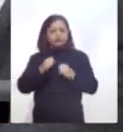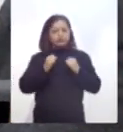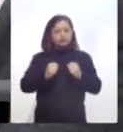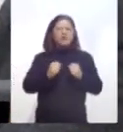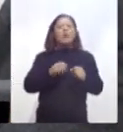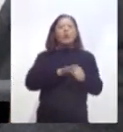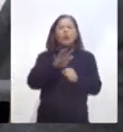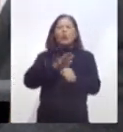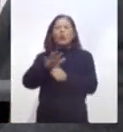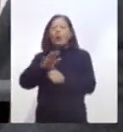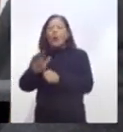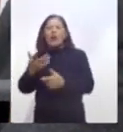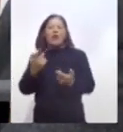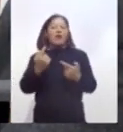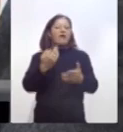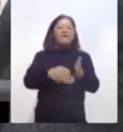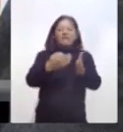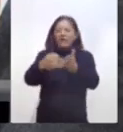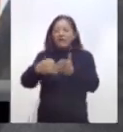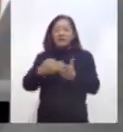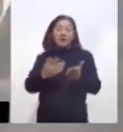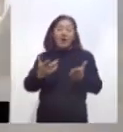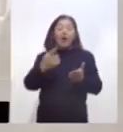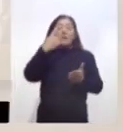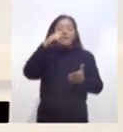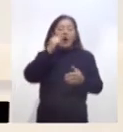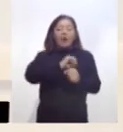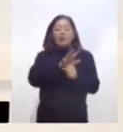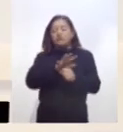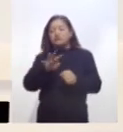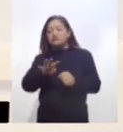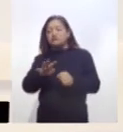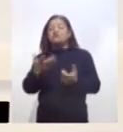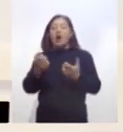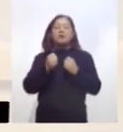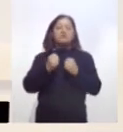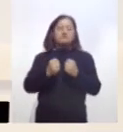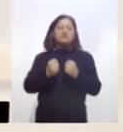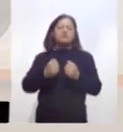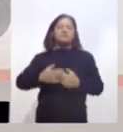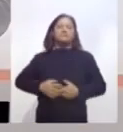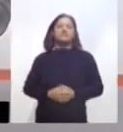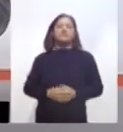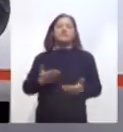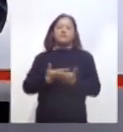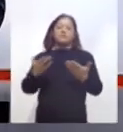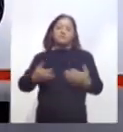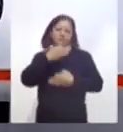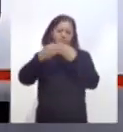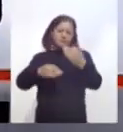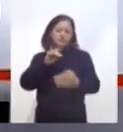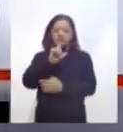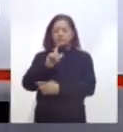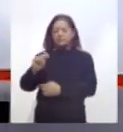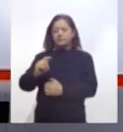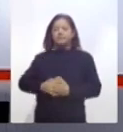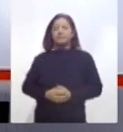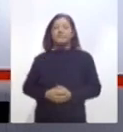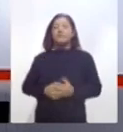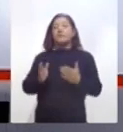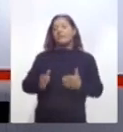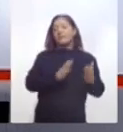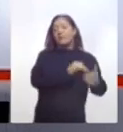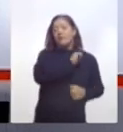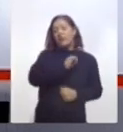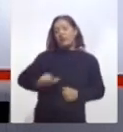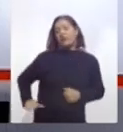los mecanismos de trabajo ante la contingencia sanitaria. Para Ahora Noticias, Lorena Temolcín. Por su parte, el Ayuntamiento